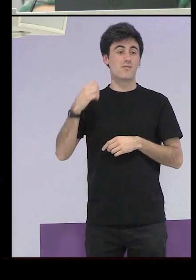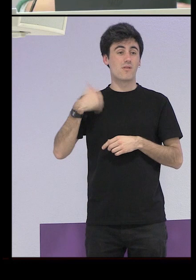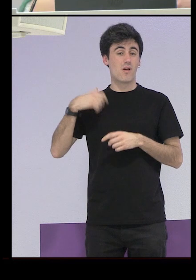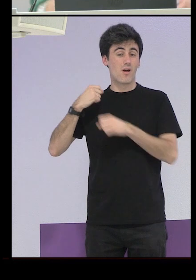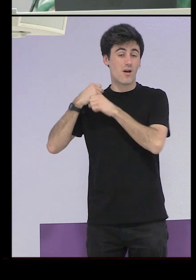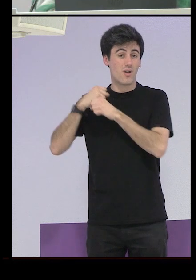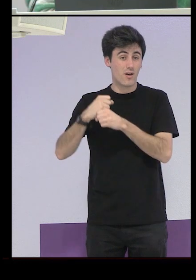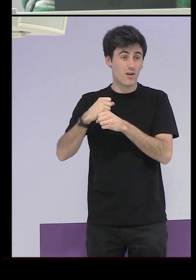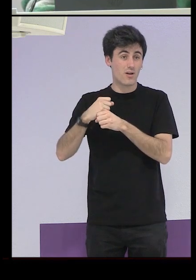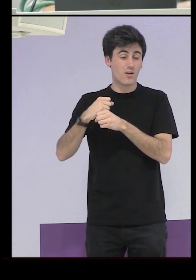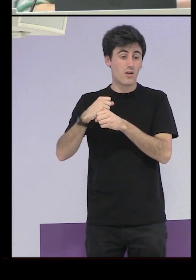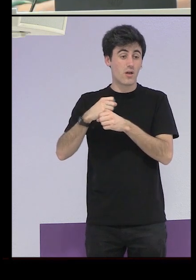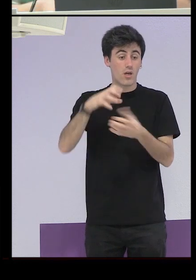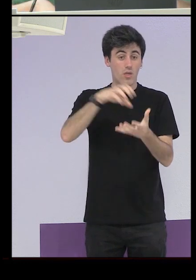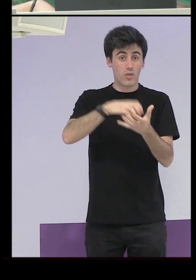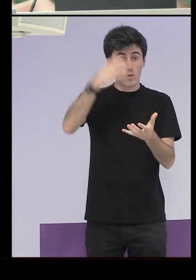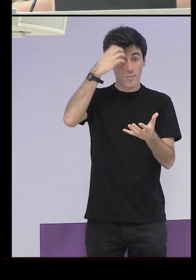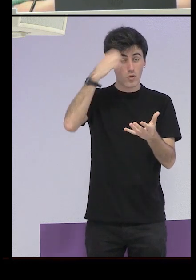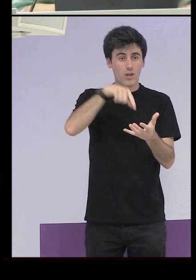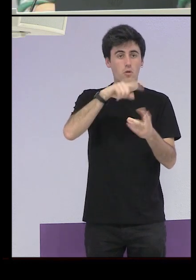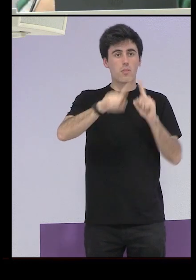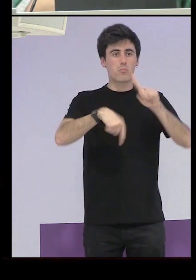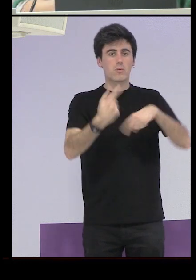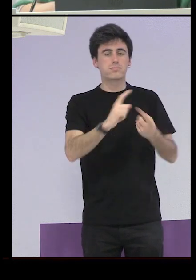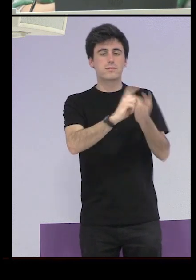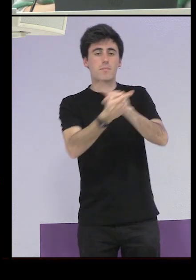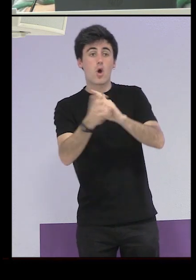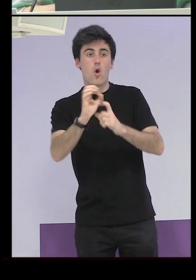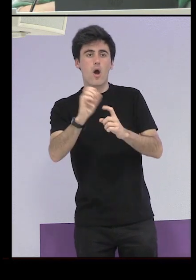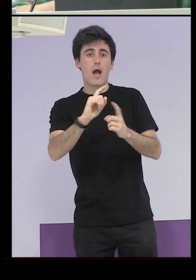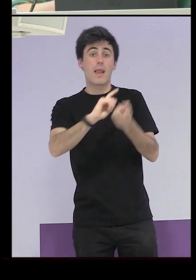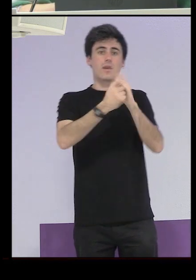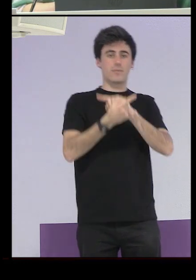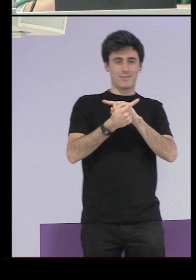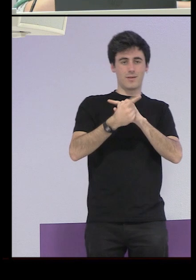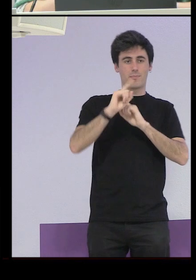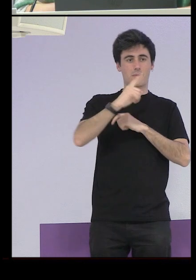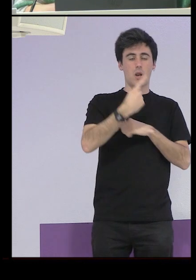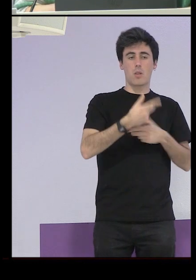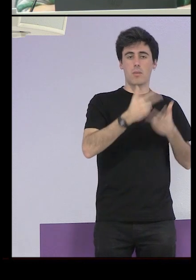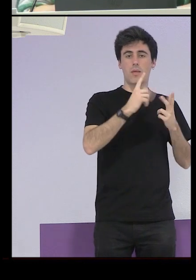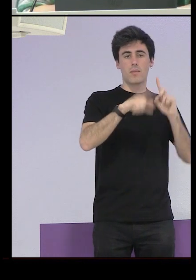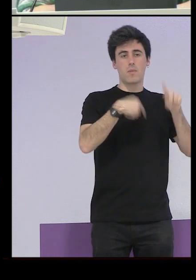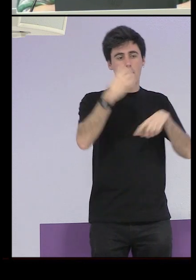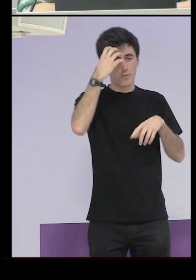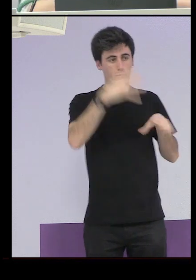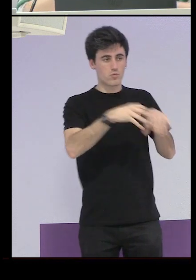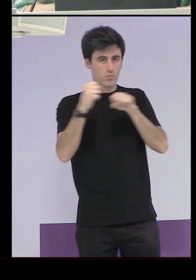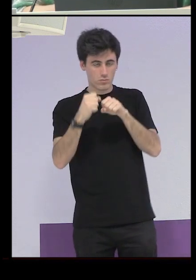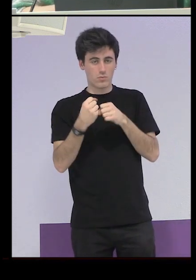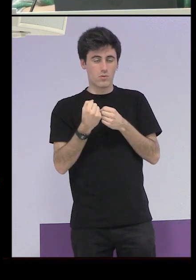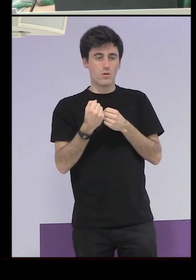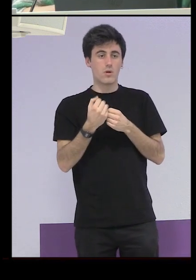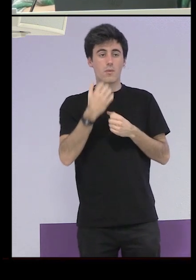igual hubo un centro que durante unos años fue todo el patronato y luego ya no o al revés luego también por ejemplo en centros que eran propios de la sección femenina